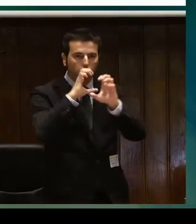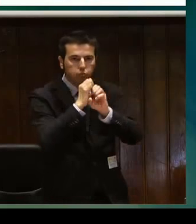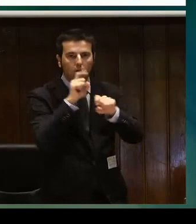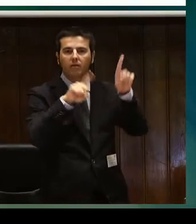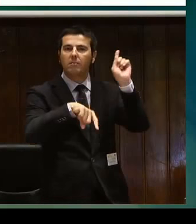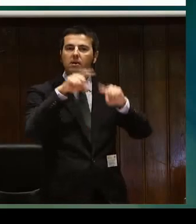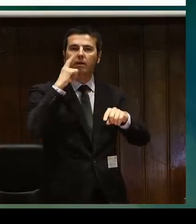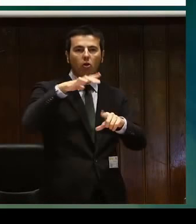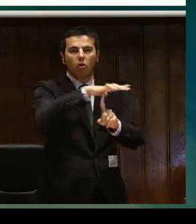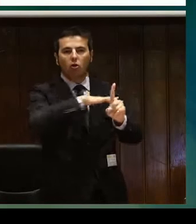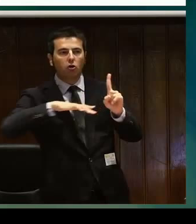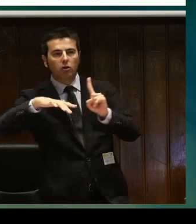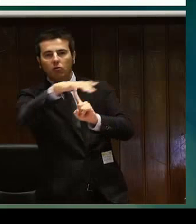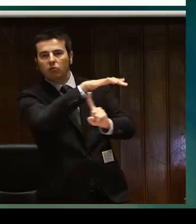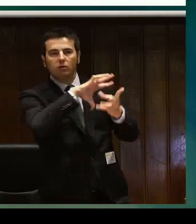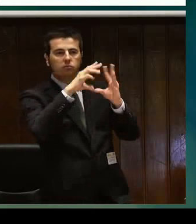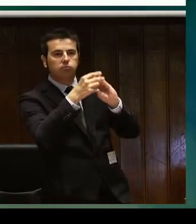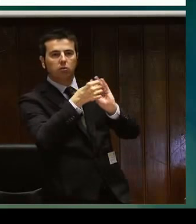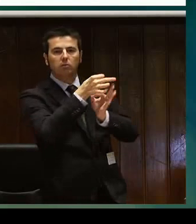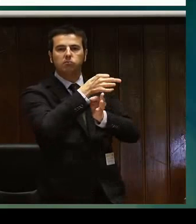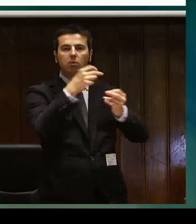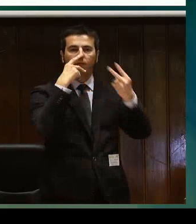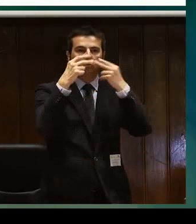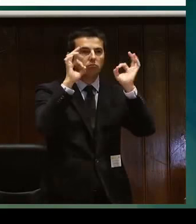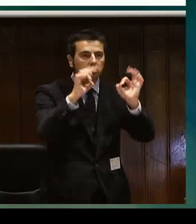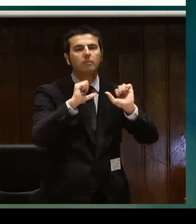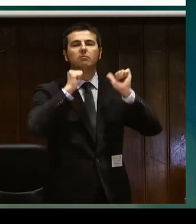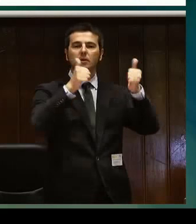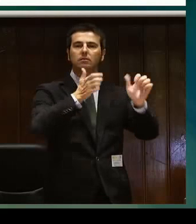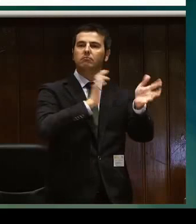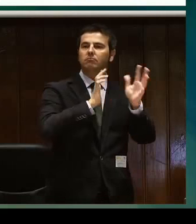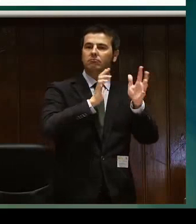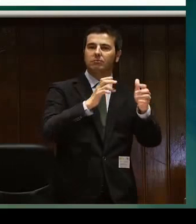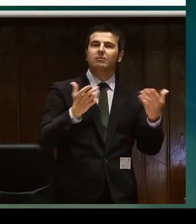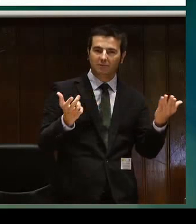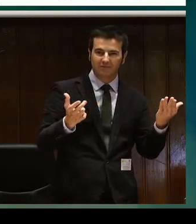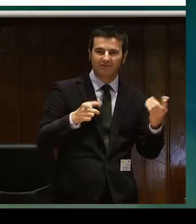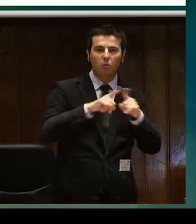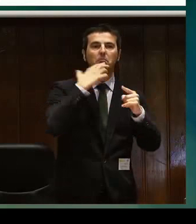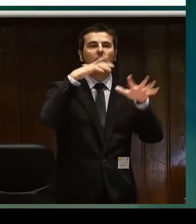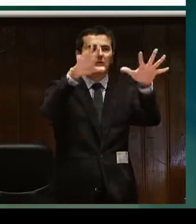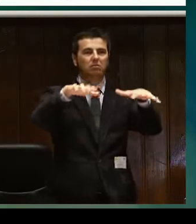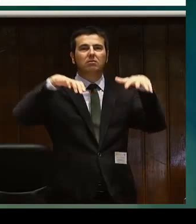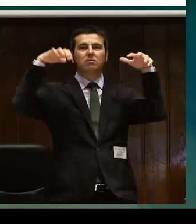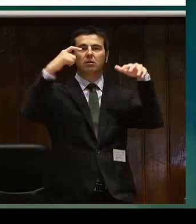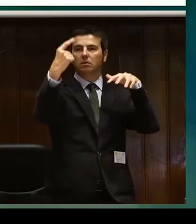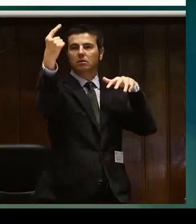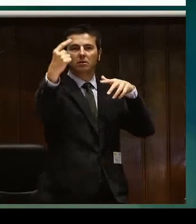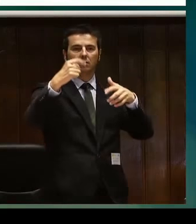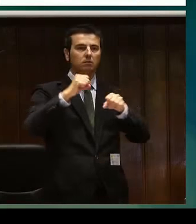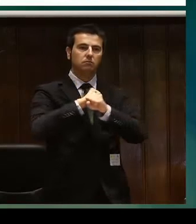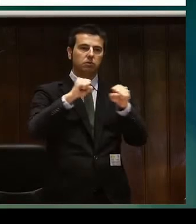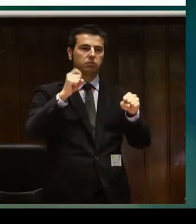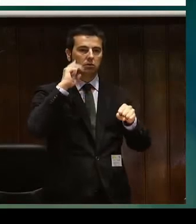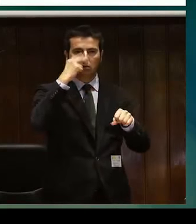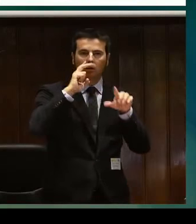de iluminación, que haya un fondo oscuro, que la zona esté bien adaptada visualmente para poder comenzar con